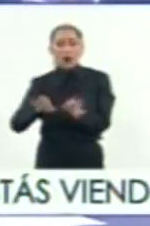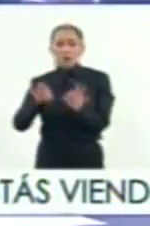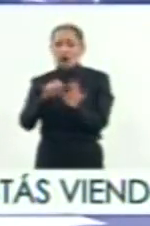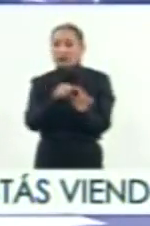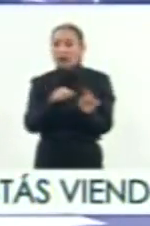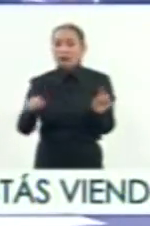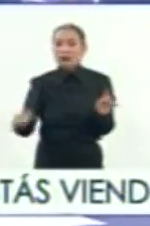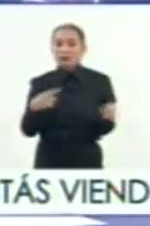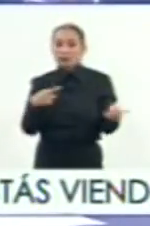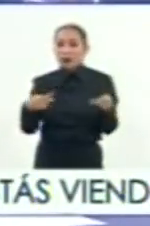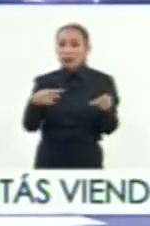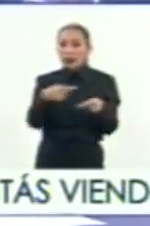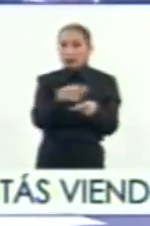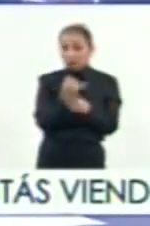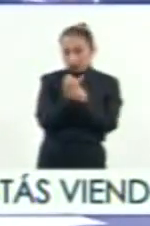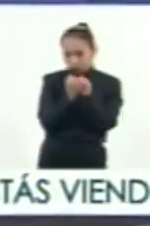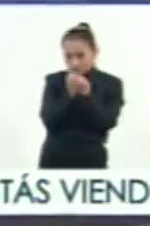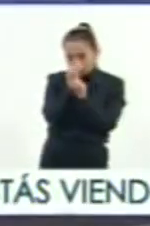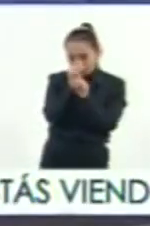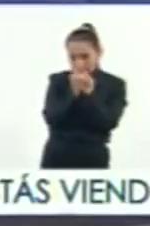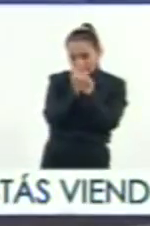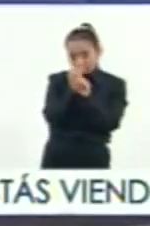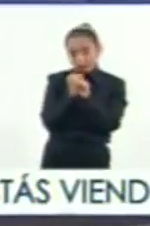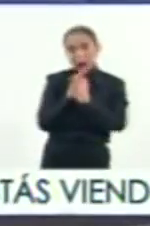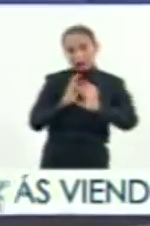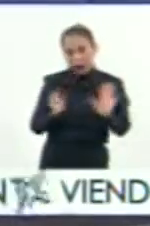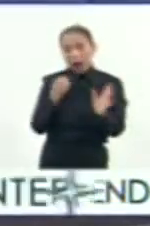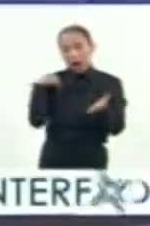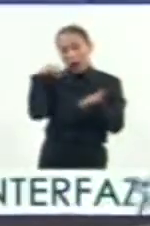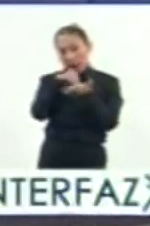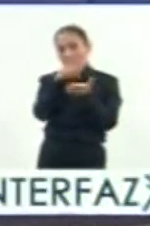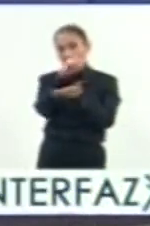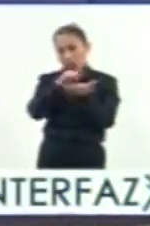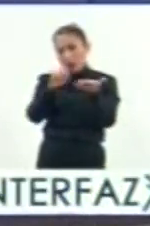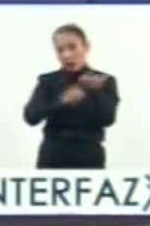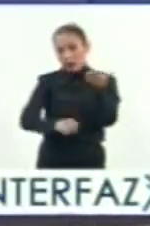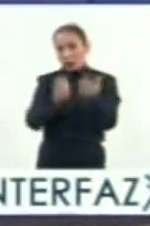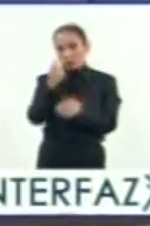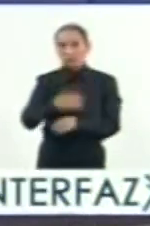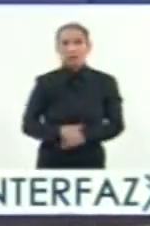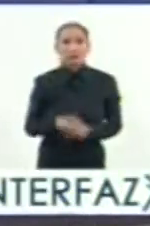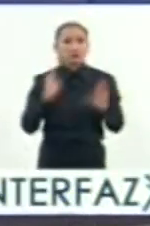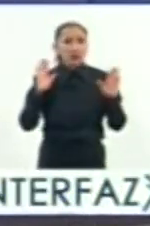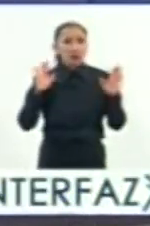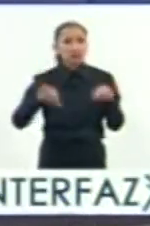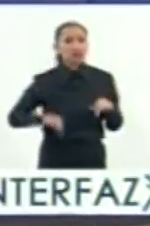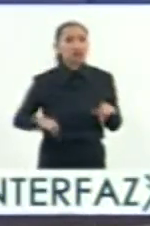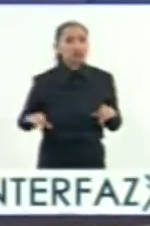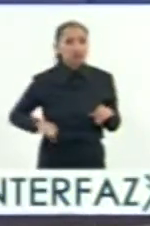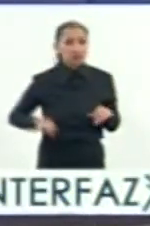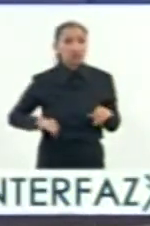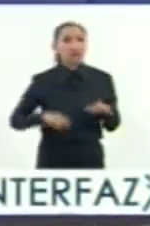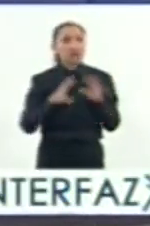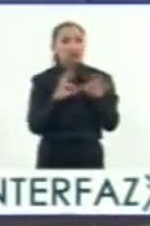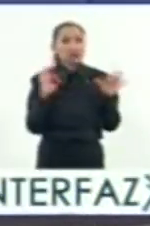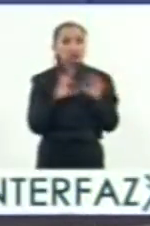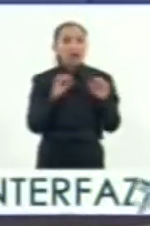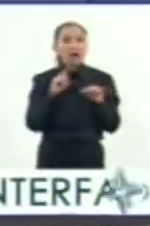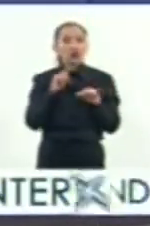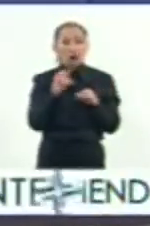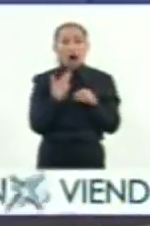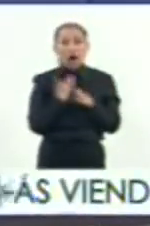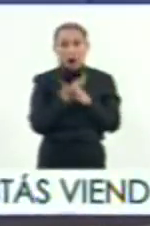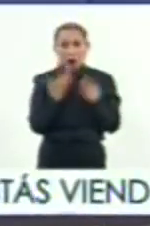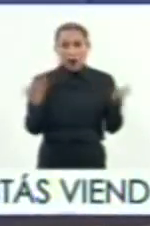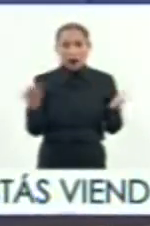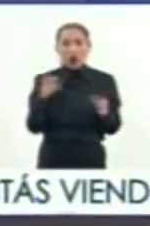que estamos desarrollando en estudios y que, bueno, ya he publicado una parte de ella. Qué maravilla, qué interesante lo que nos estás comentando, Arturo. Vamos